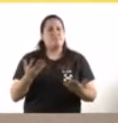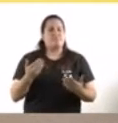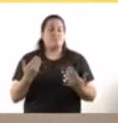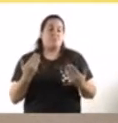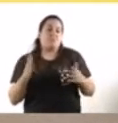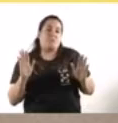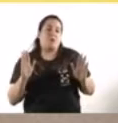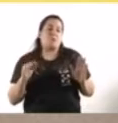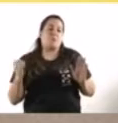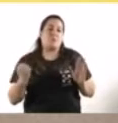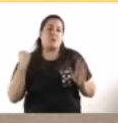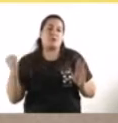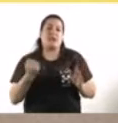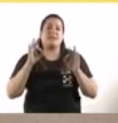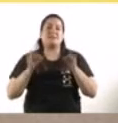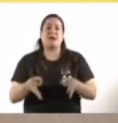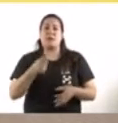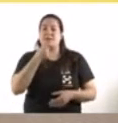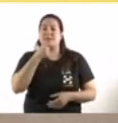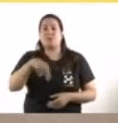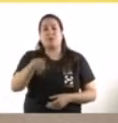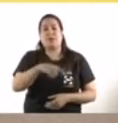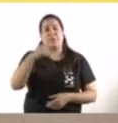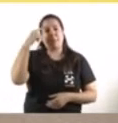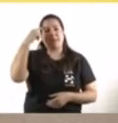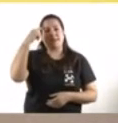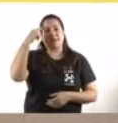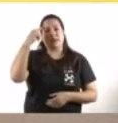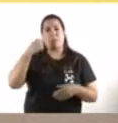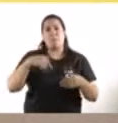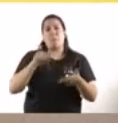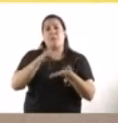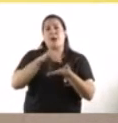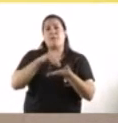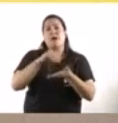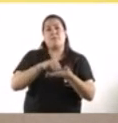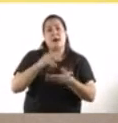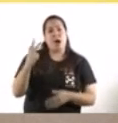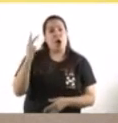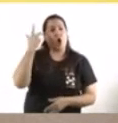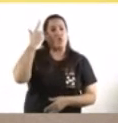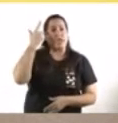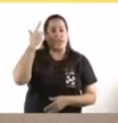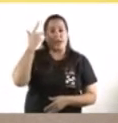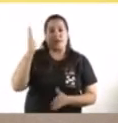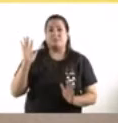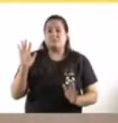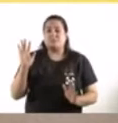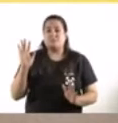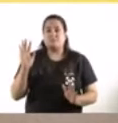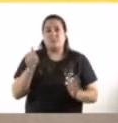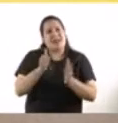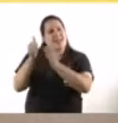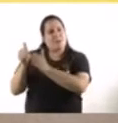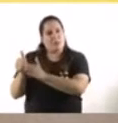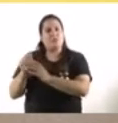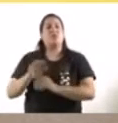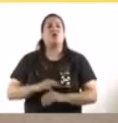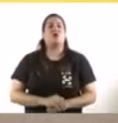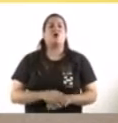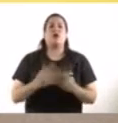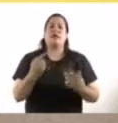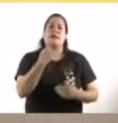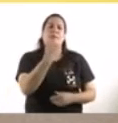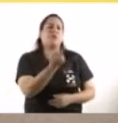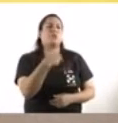sería importante saber si tienen pensado aumentar la cantidad de hoteles, y en segundo lugar, la pregunta para la